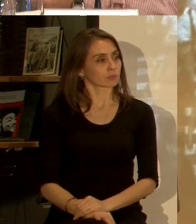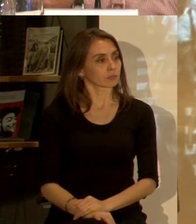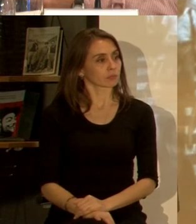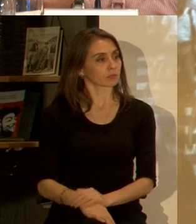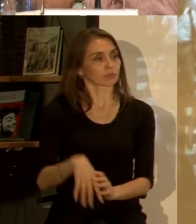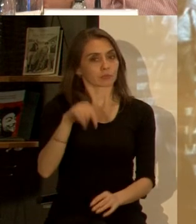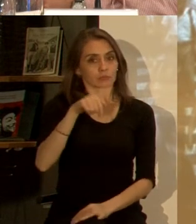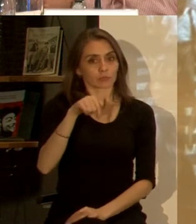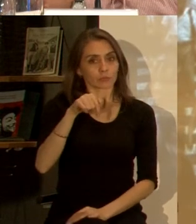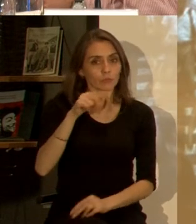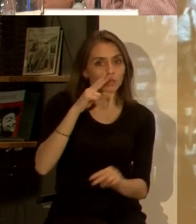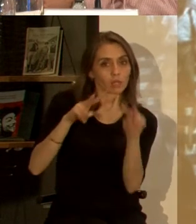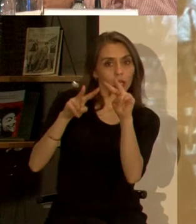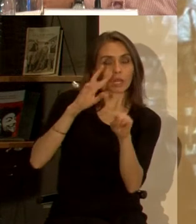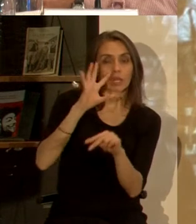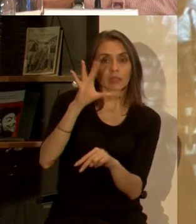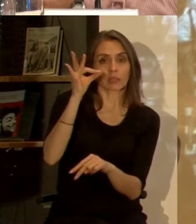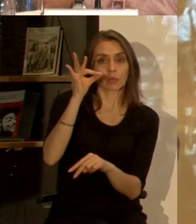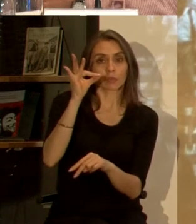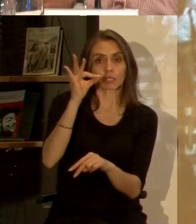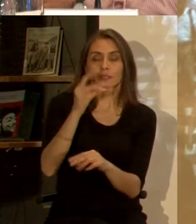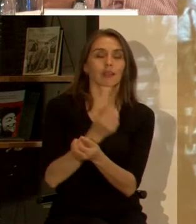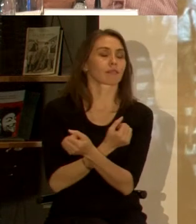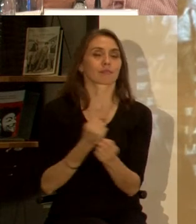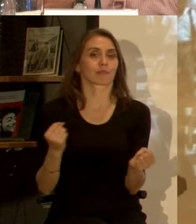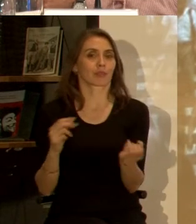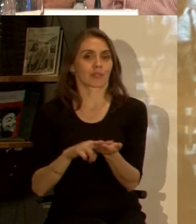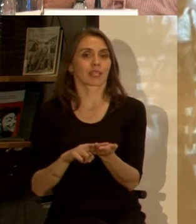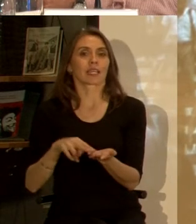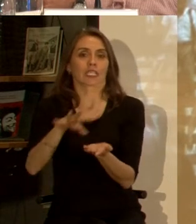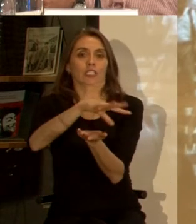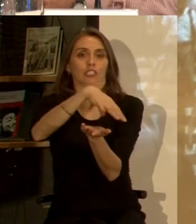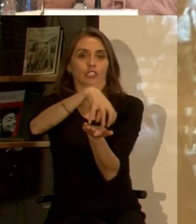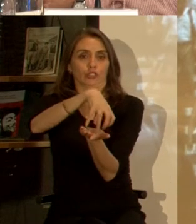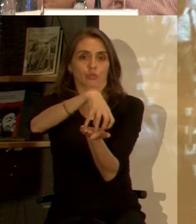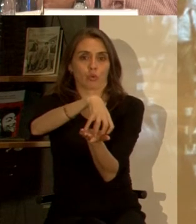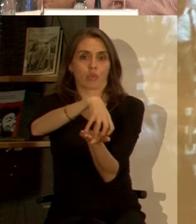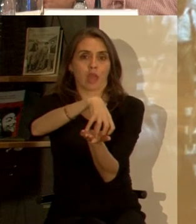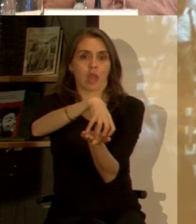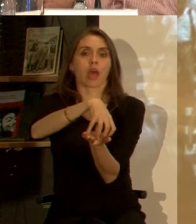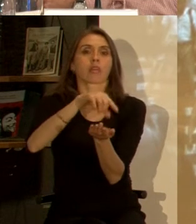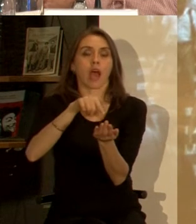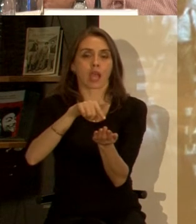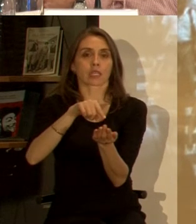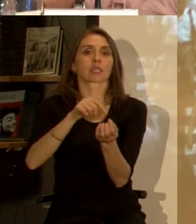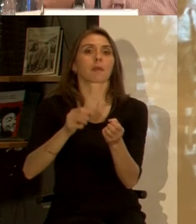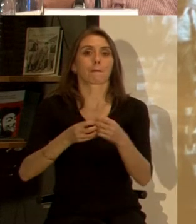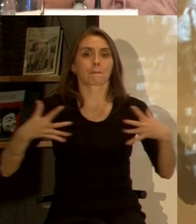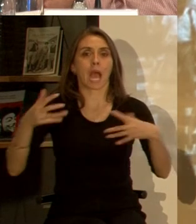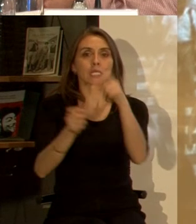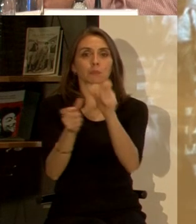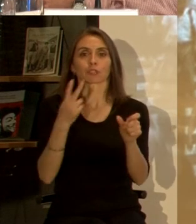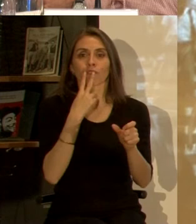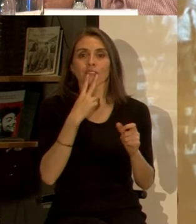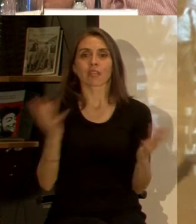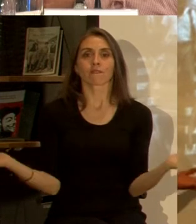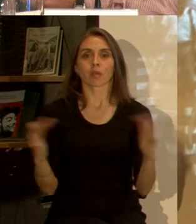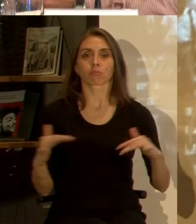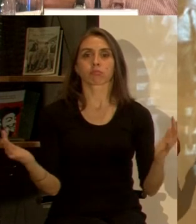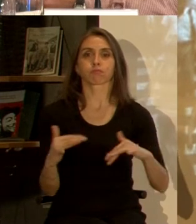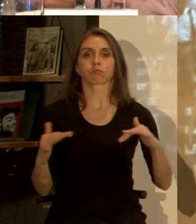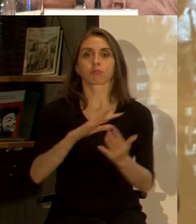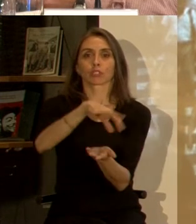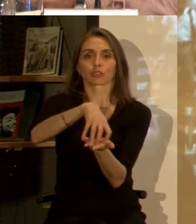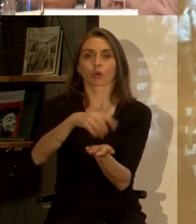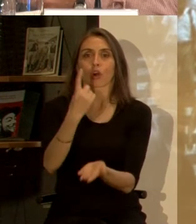nos damos cuenta que eso es absolutamente irreal las ciudades son el destino de este crecimiento de población sabemos sí que vamos a hacer